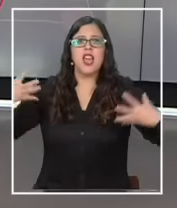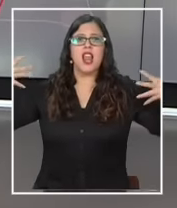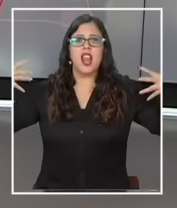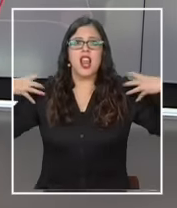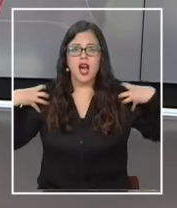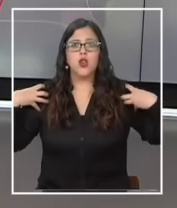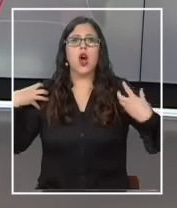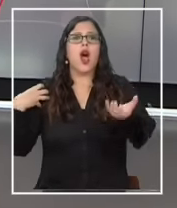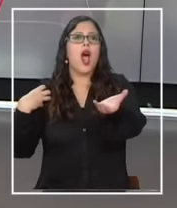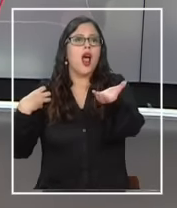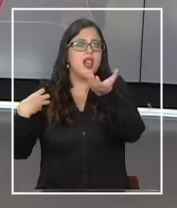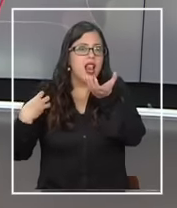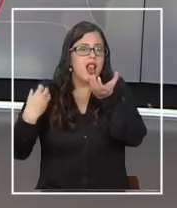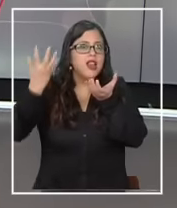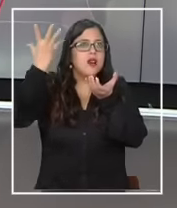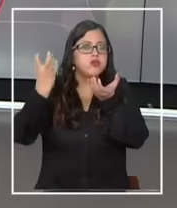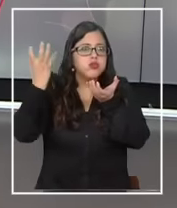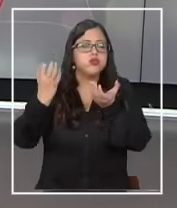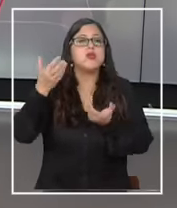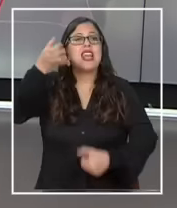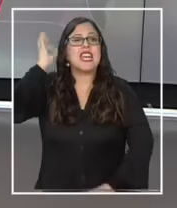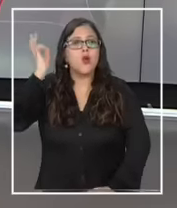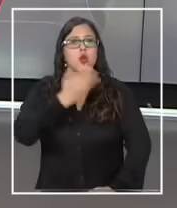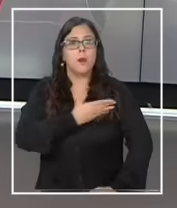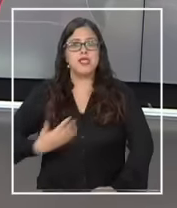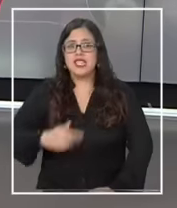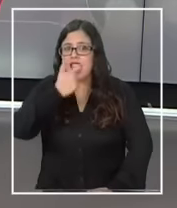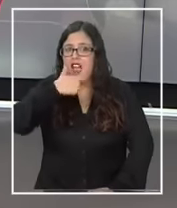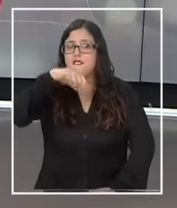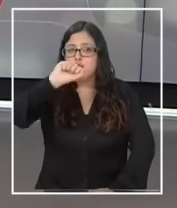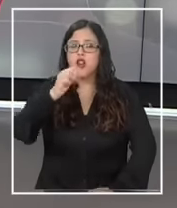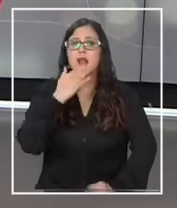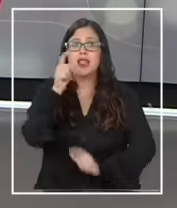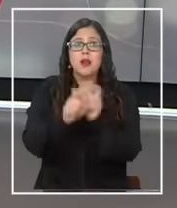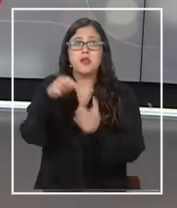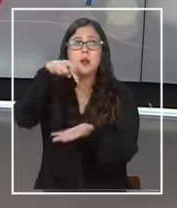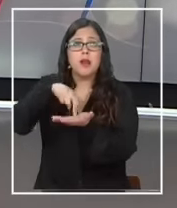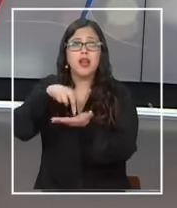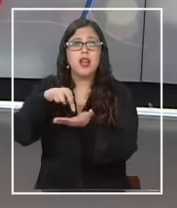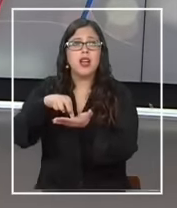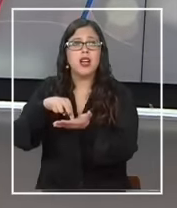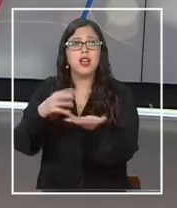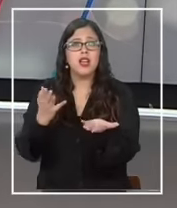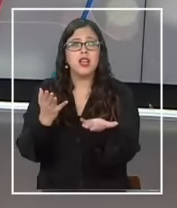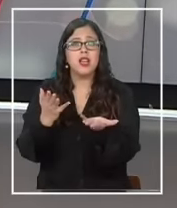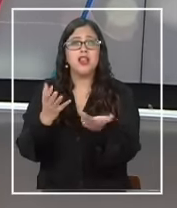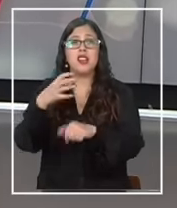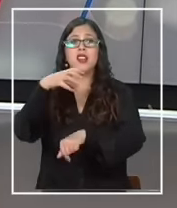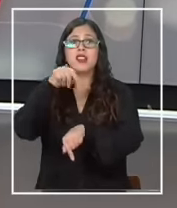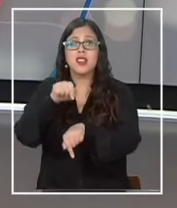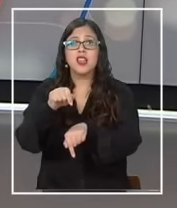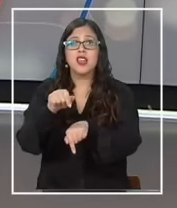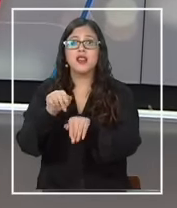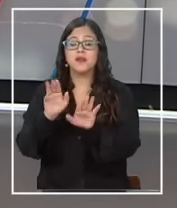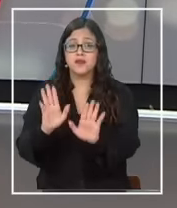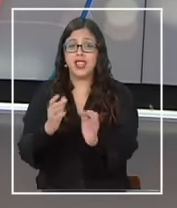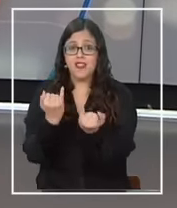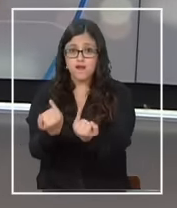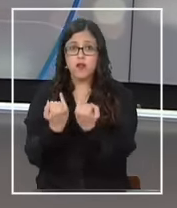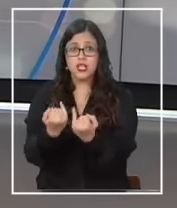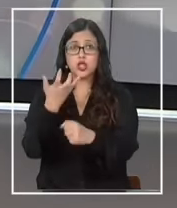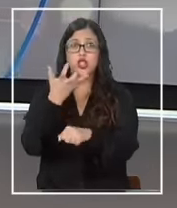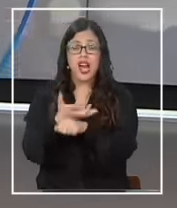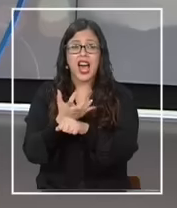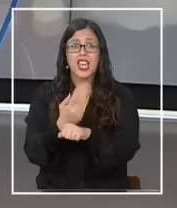de la reunión entre el presidente Gabriel Boric y los parlamentarios representando a la Araucanía y hay información